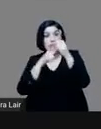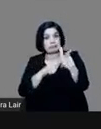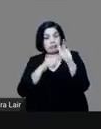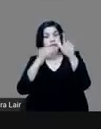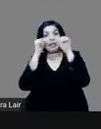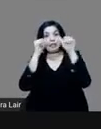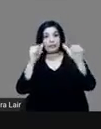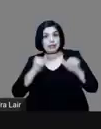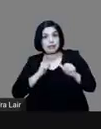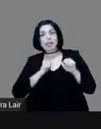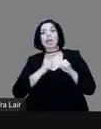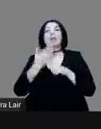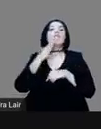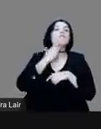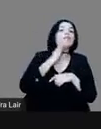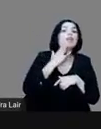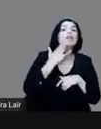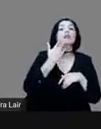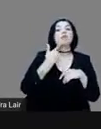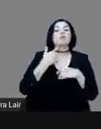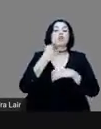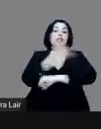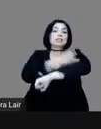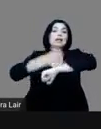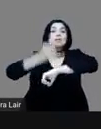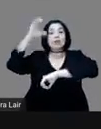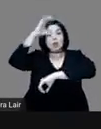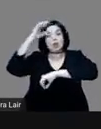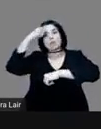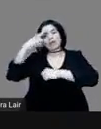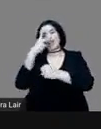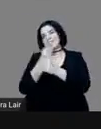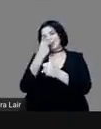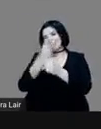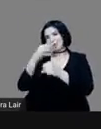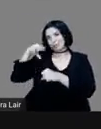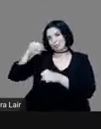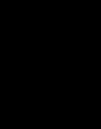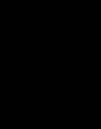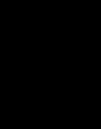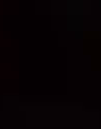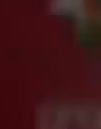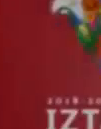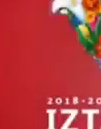en el Facebook de Cultura Iztapalapa para el módulo 2 hasta luego